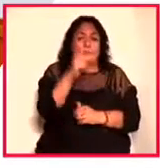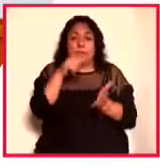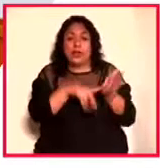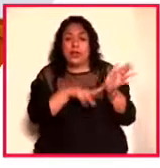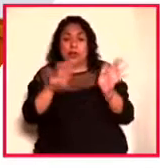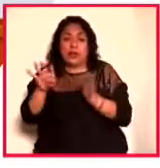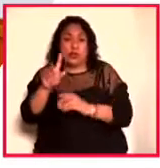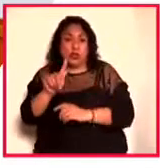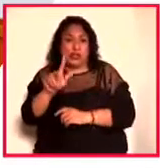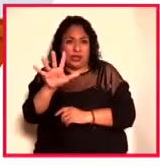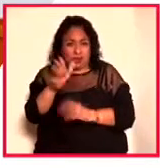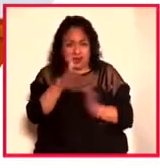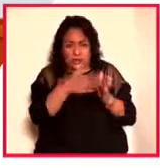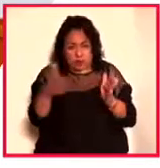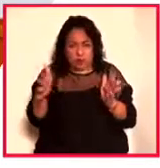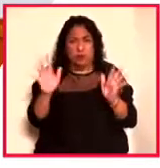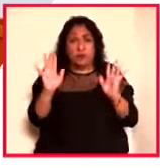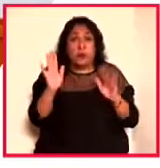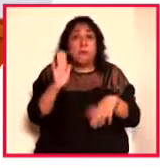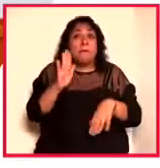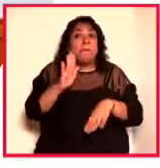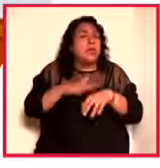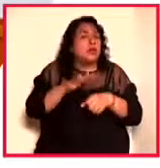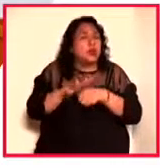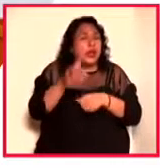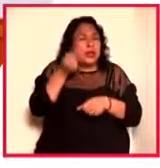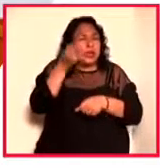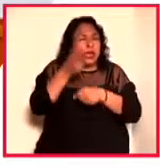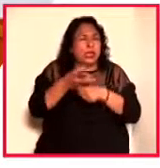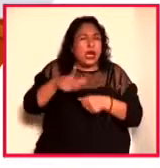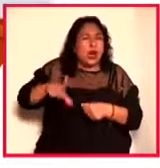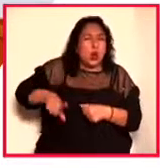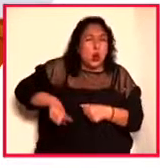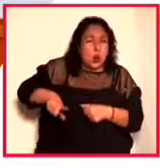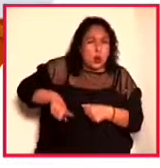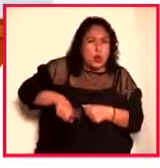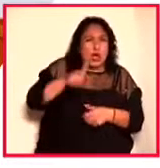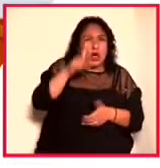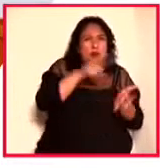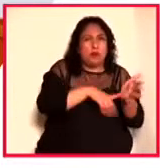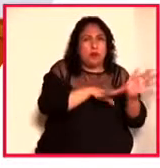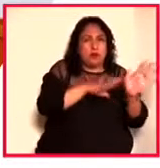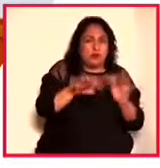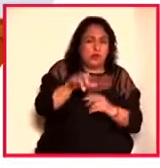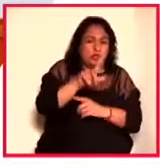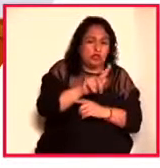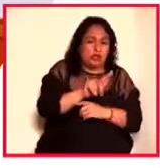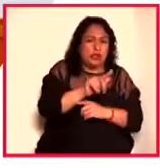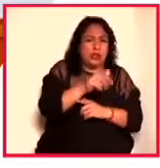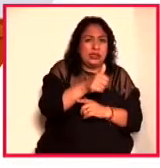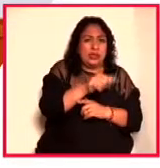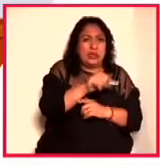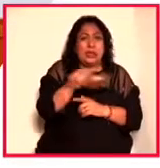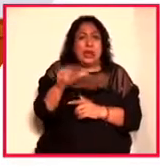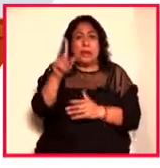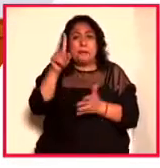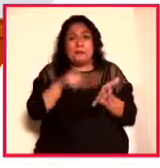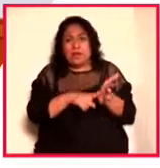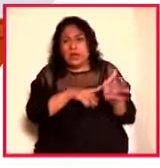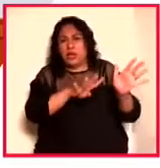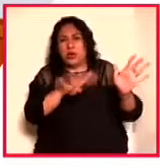Sobre todo, fue secretario de Gobernación entre 1976 y 1979